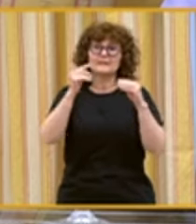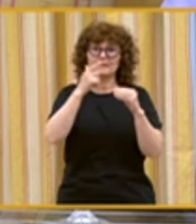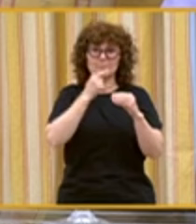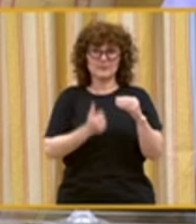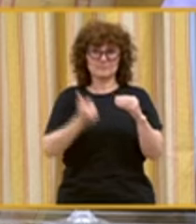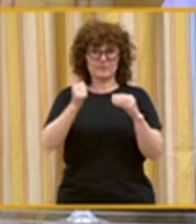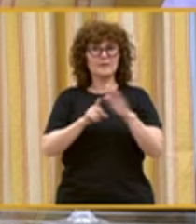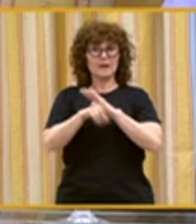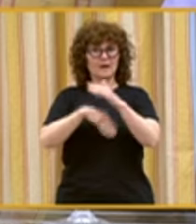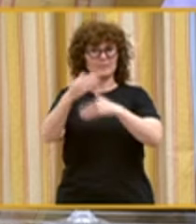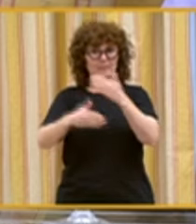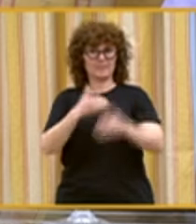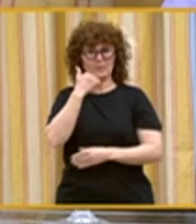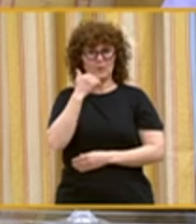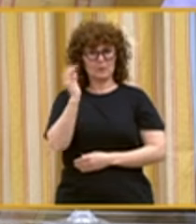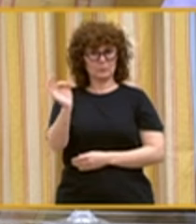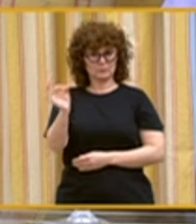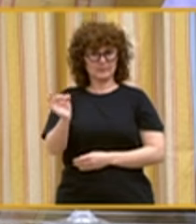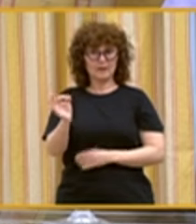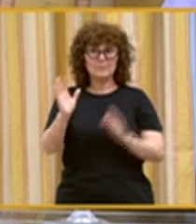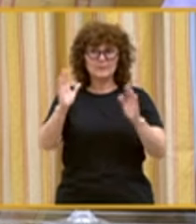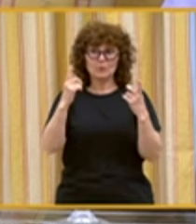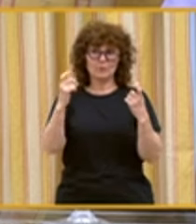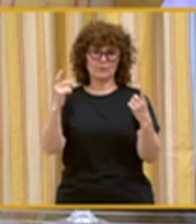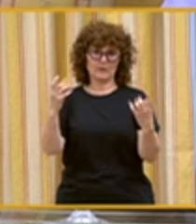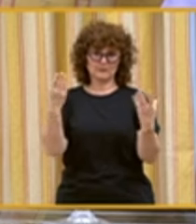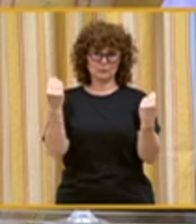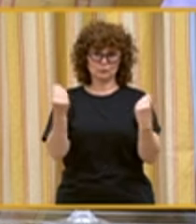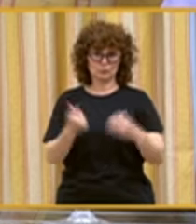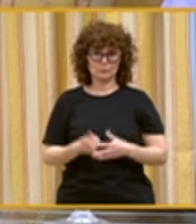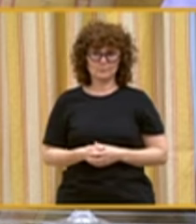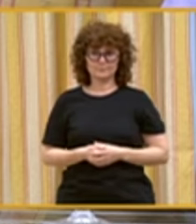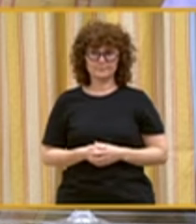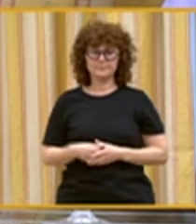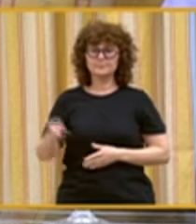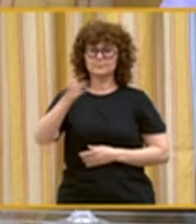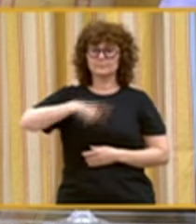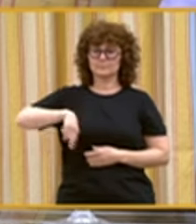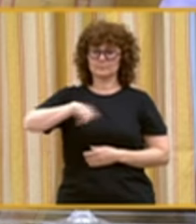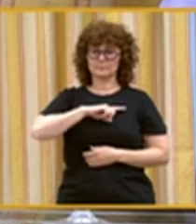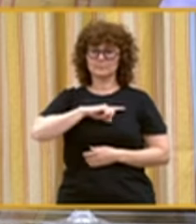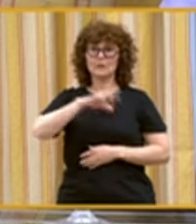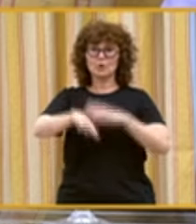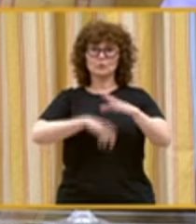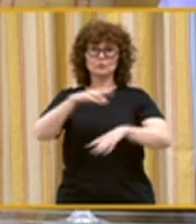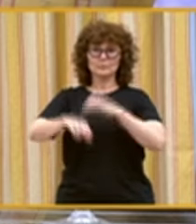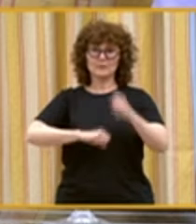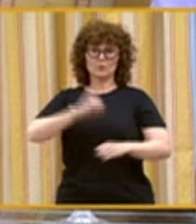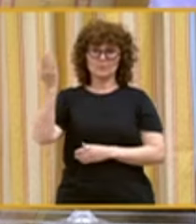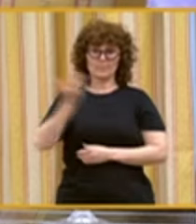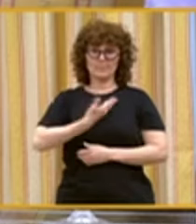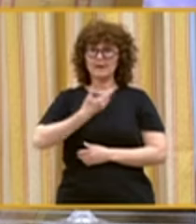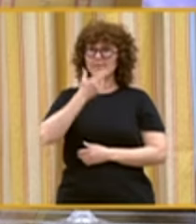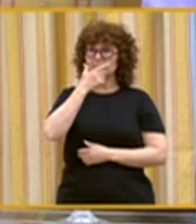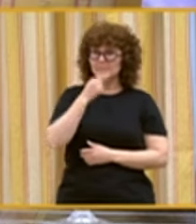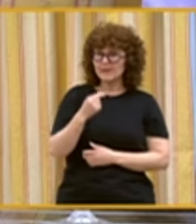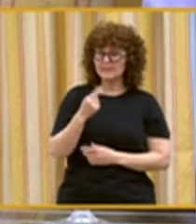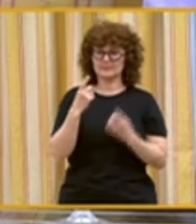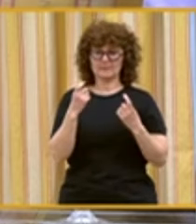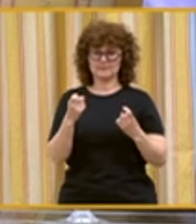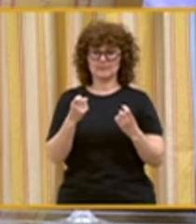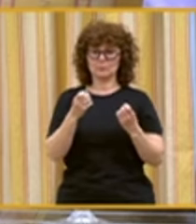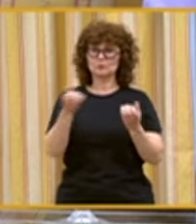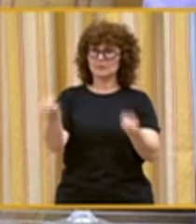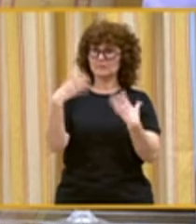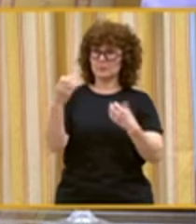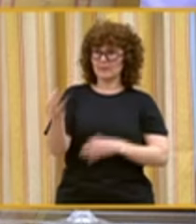ha avanzado algo, es verdad, pero todavía queda mucho por hacer. Somos consumidores vulnerables y precisamos de información